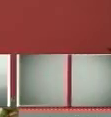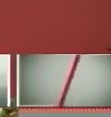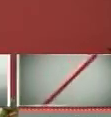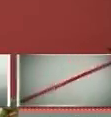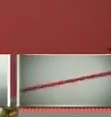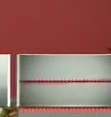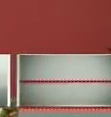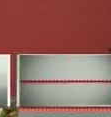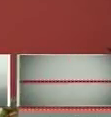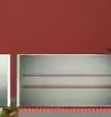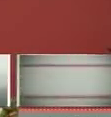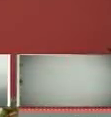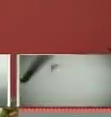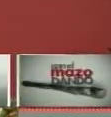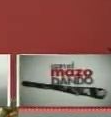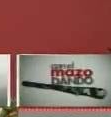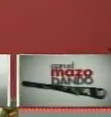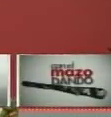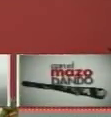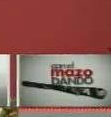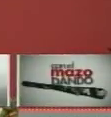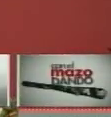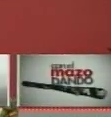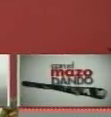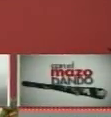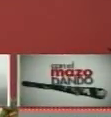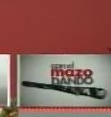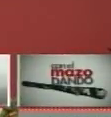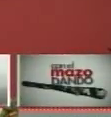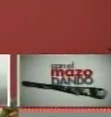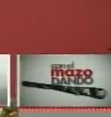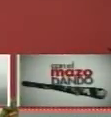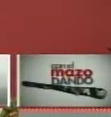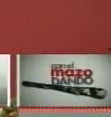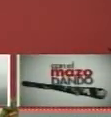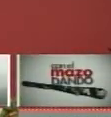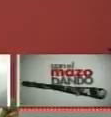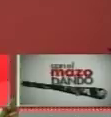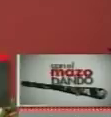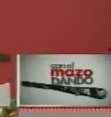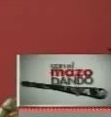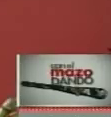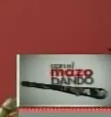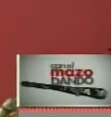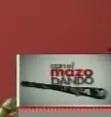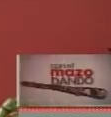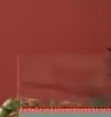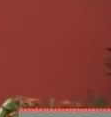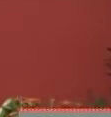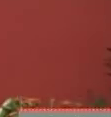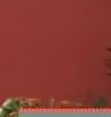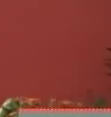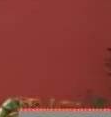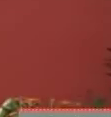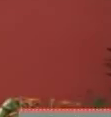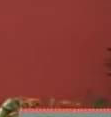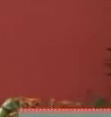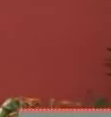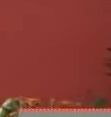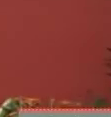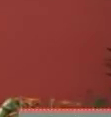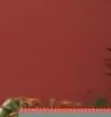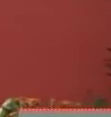Nosotros tratar de asegurar la paz, el presidente Nicolás Maduro ha hecho más de 400 llamados